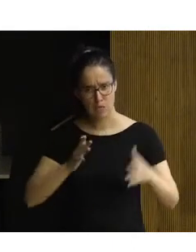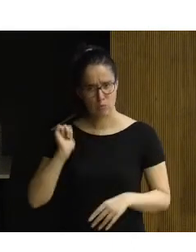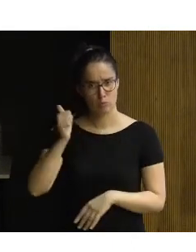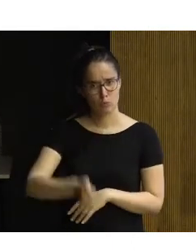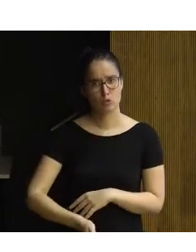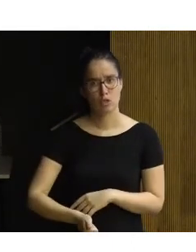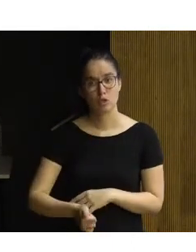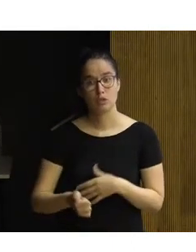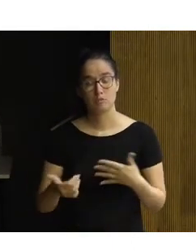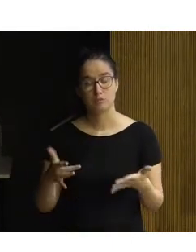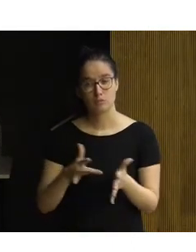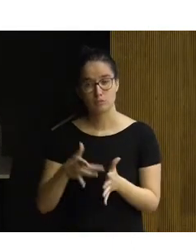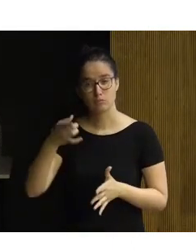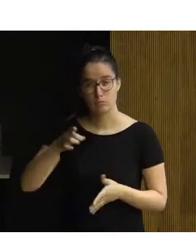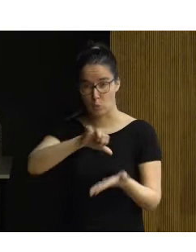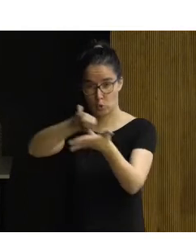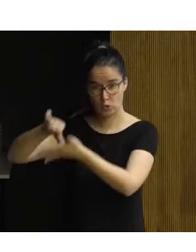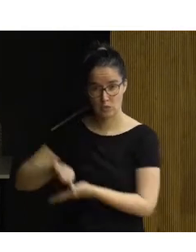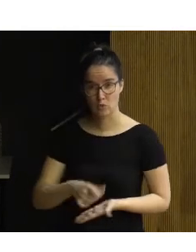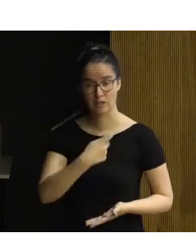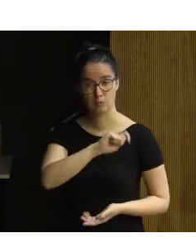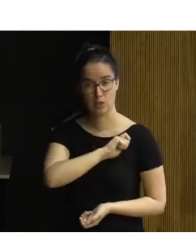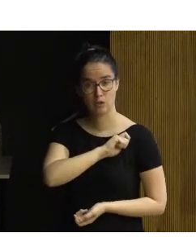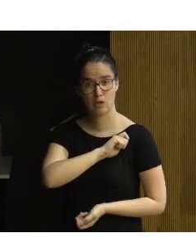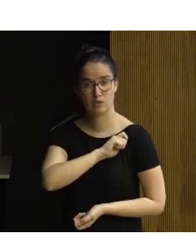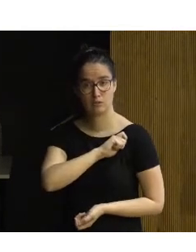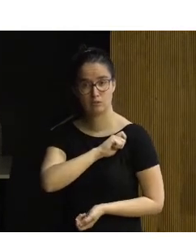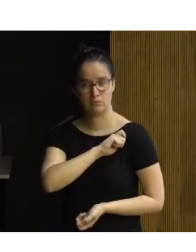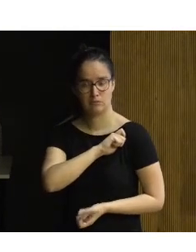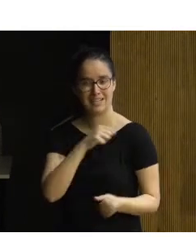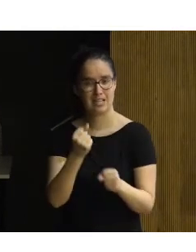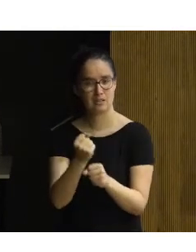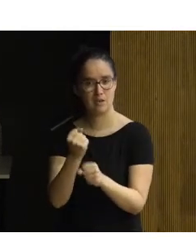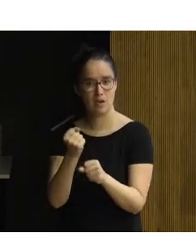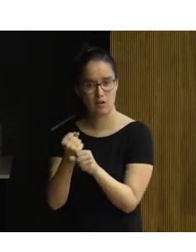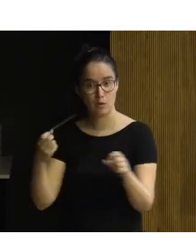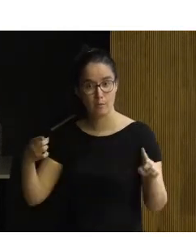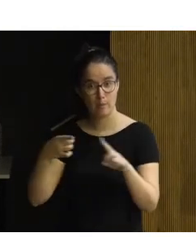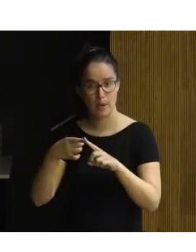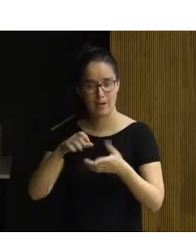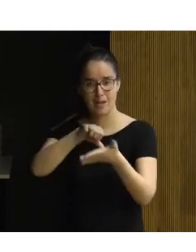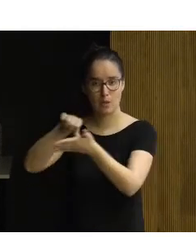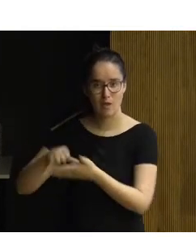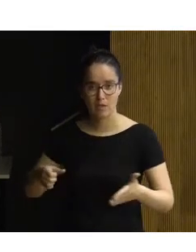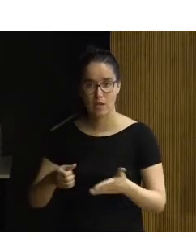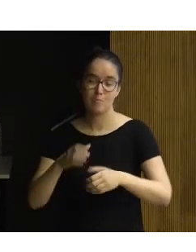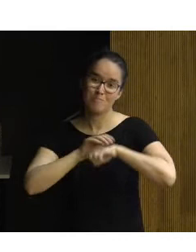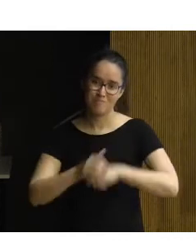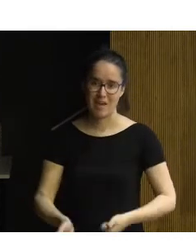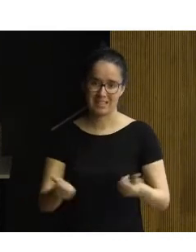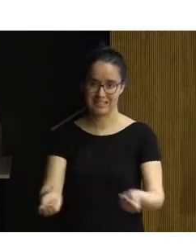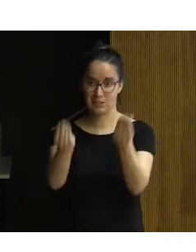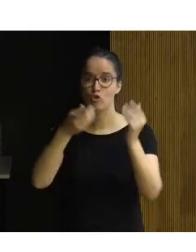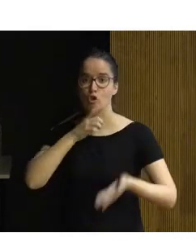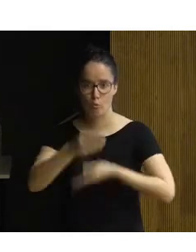años y tenemos muchas ciudades españolas que están trabajando para que las ciudades sean más amigables. ¿Y cómo lo